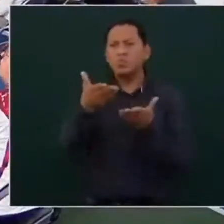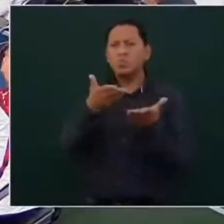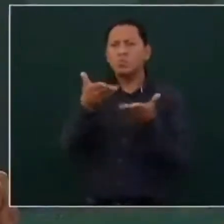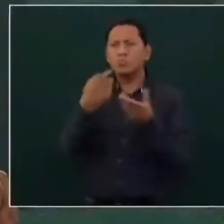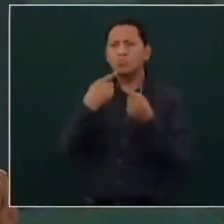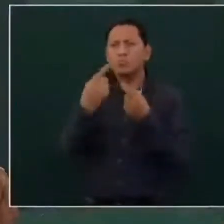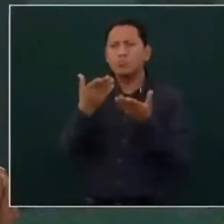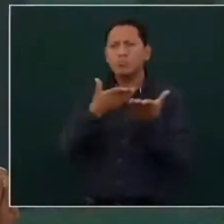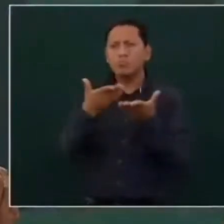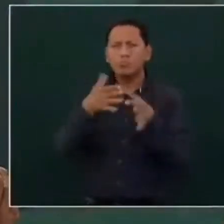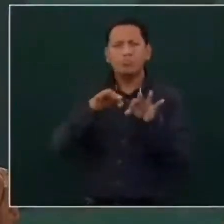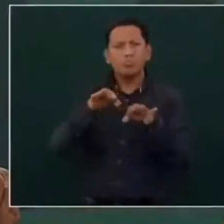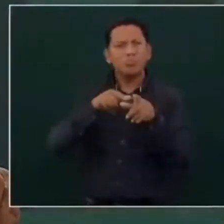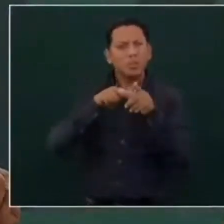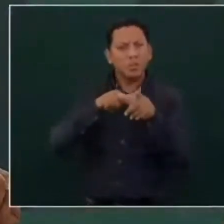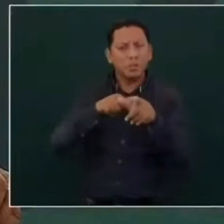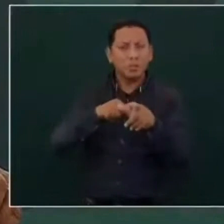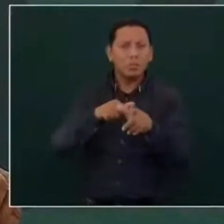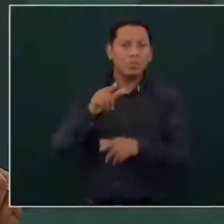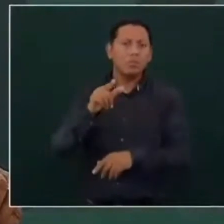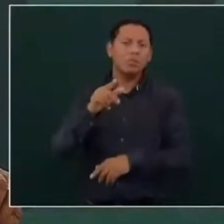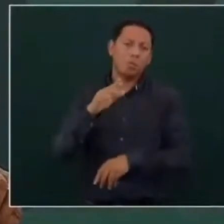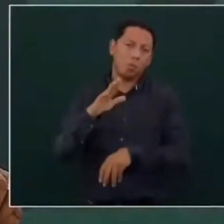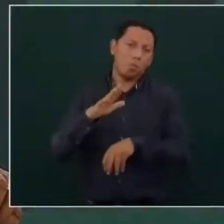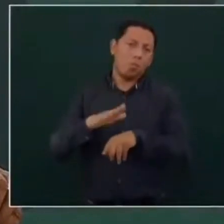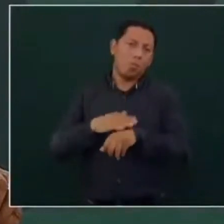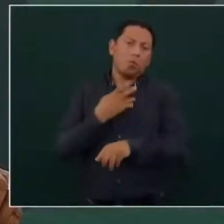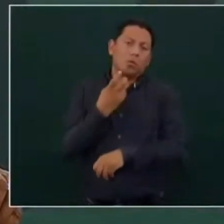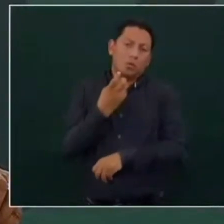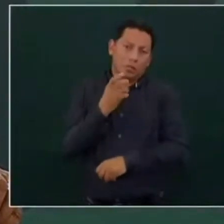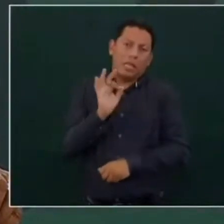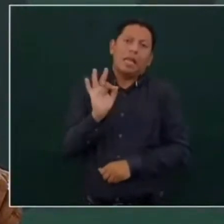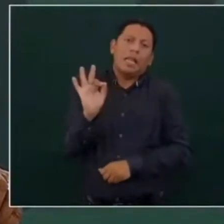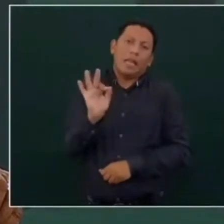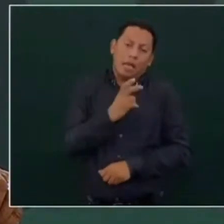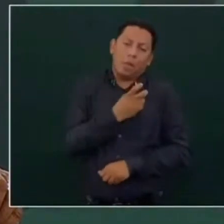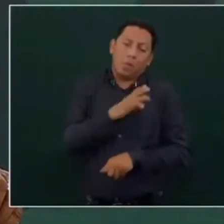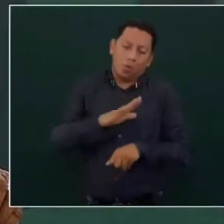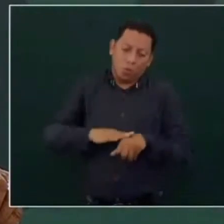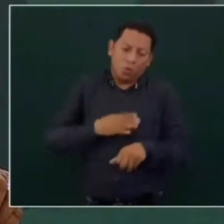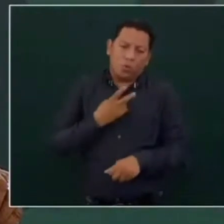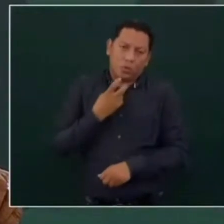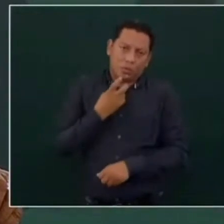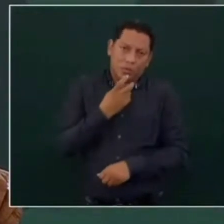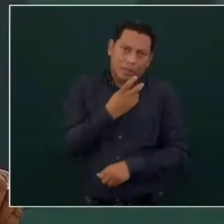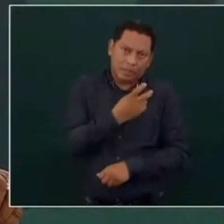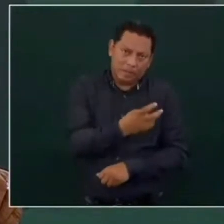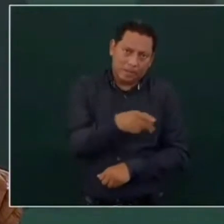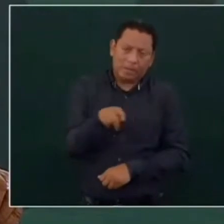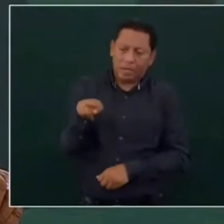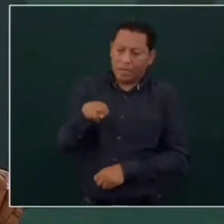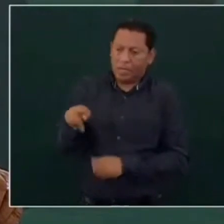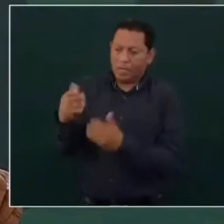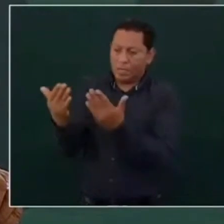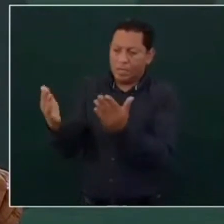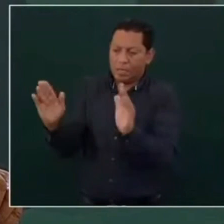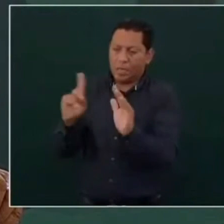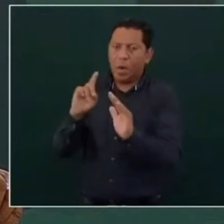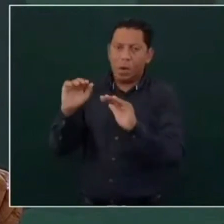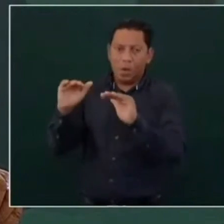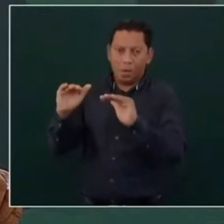Entonces, es probable que se deba a eso. También a que